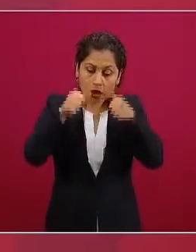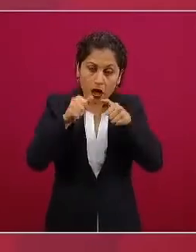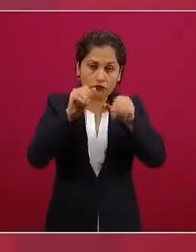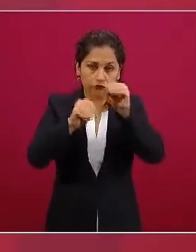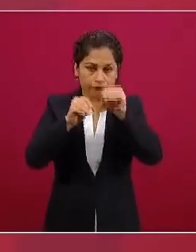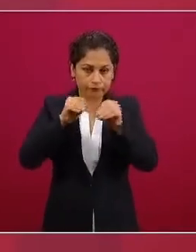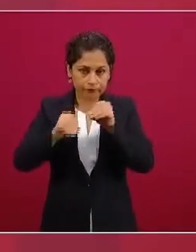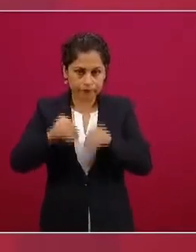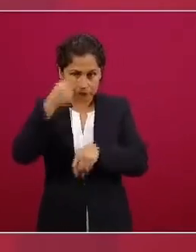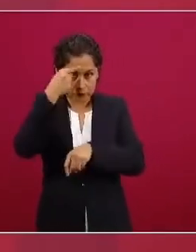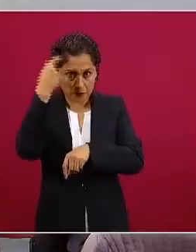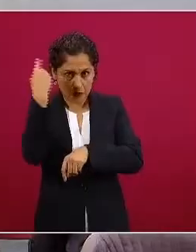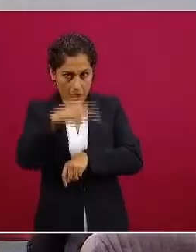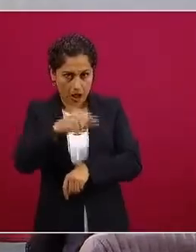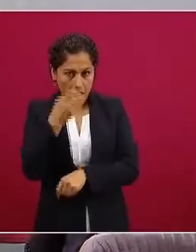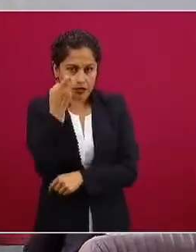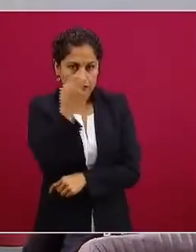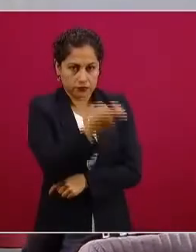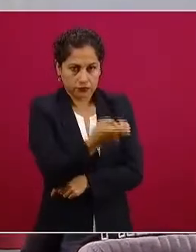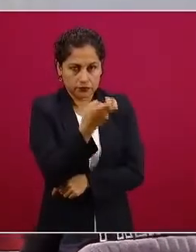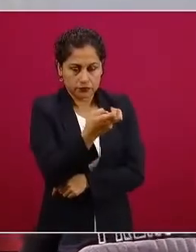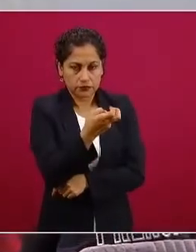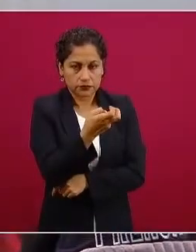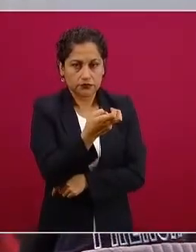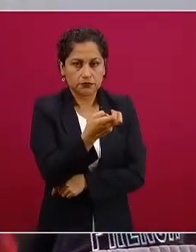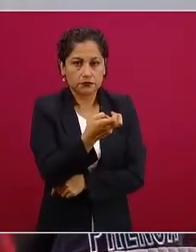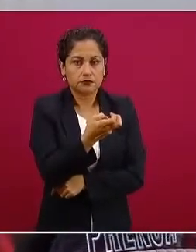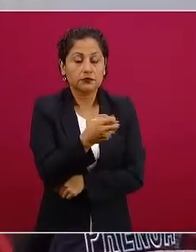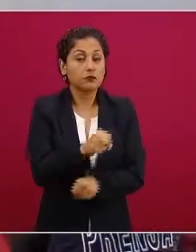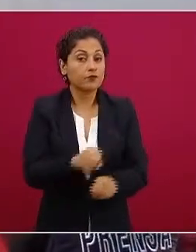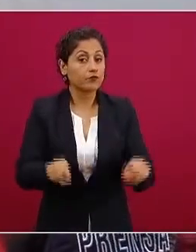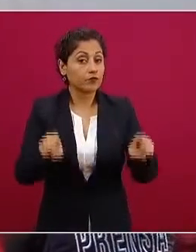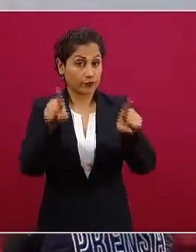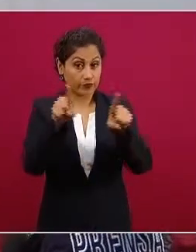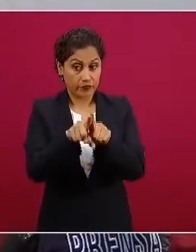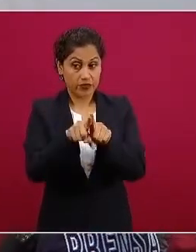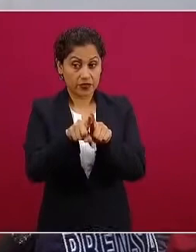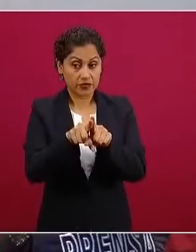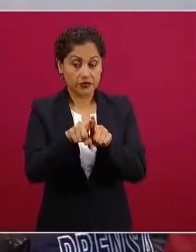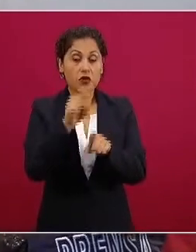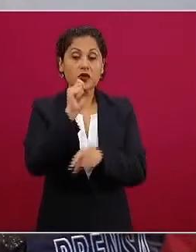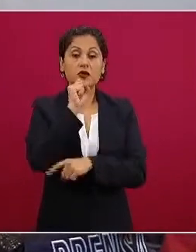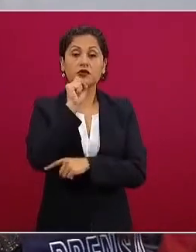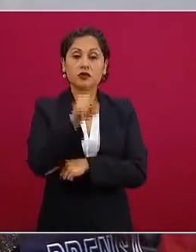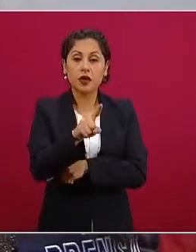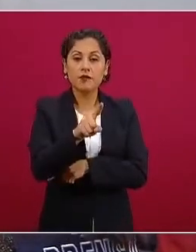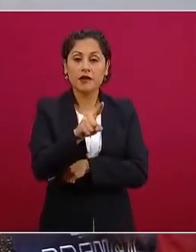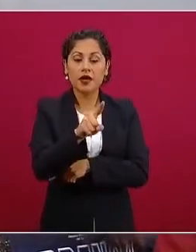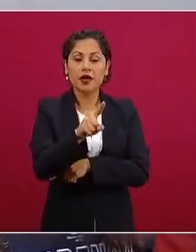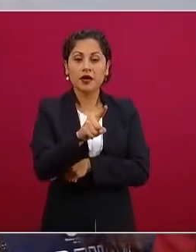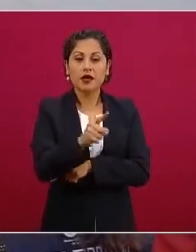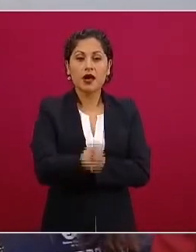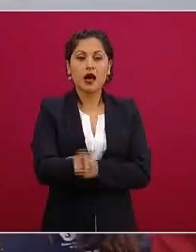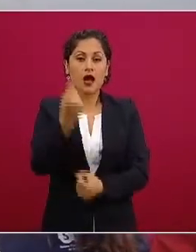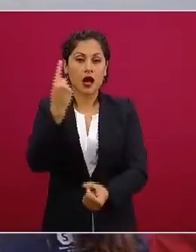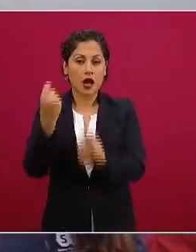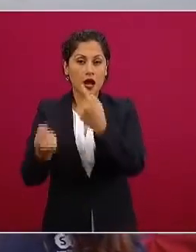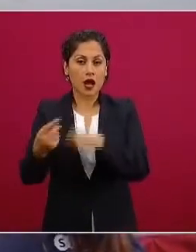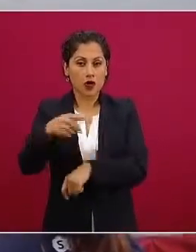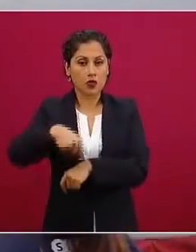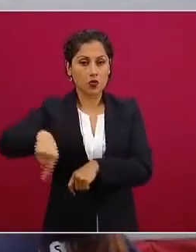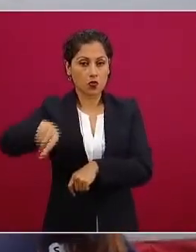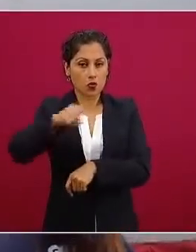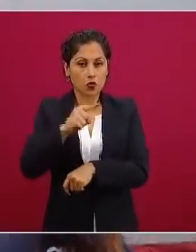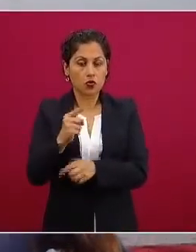sentido lo mismo en las edades todo esto que manejaron de manera también